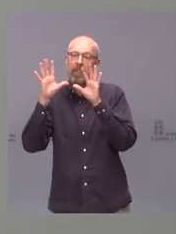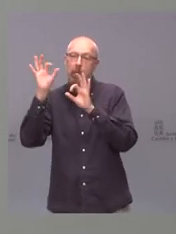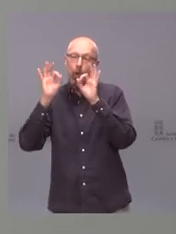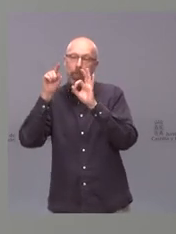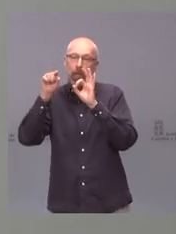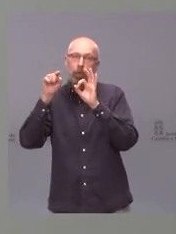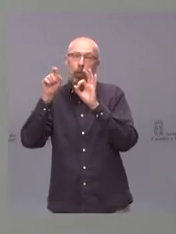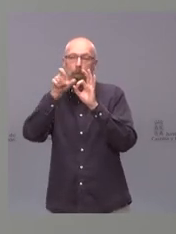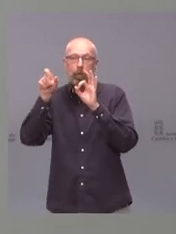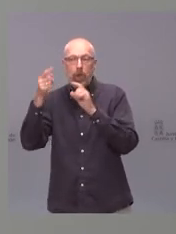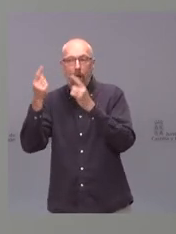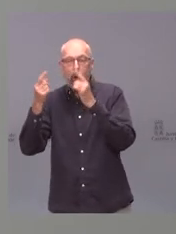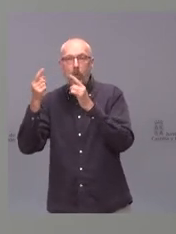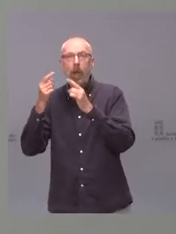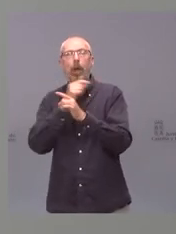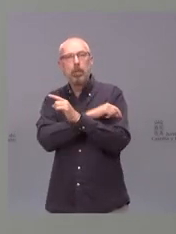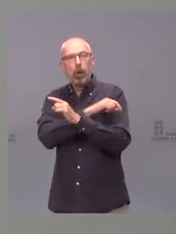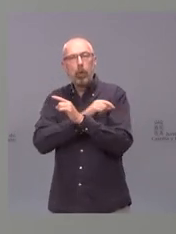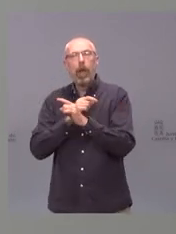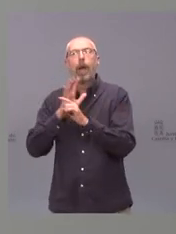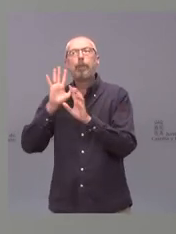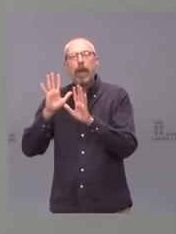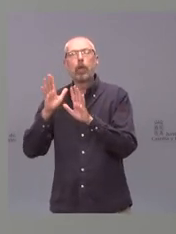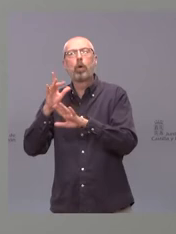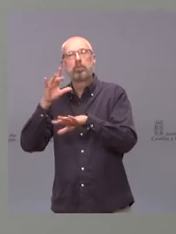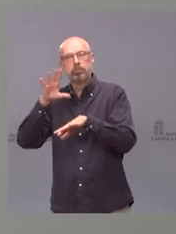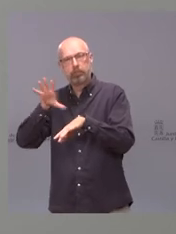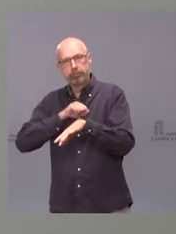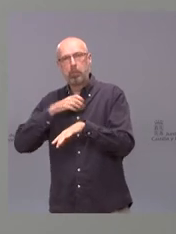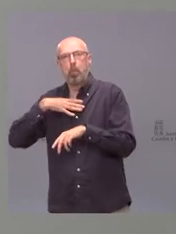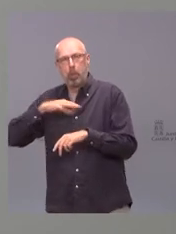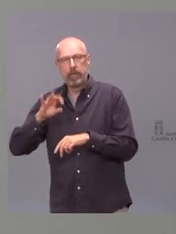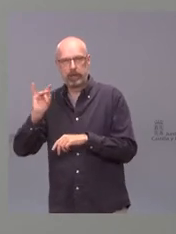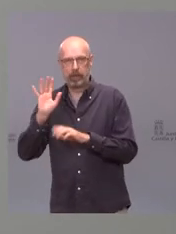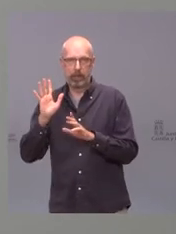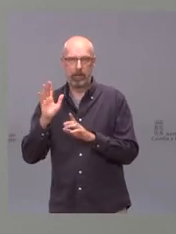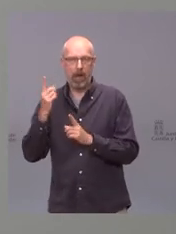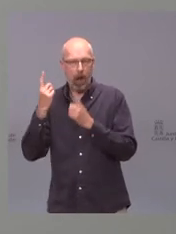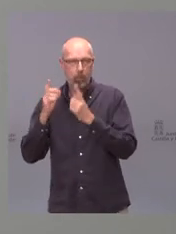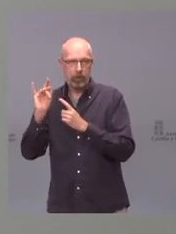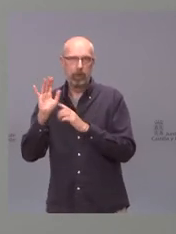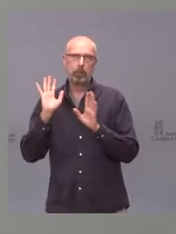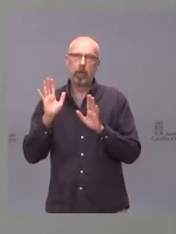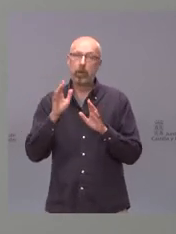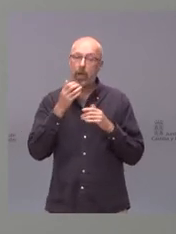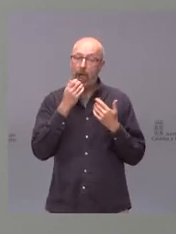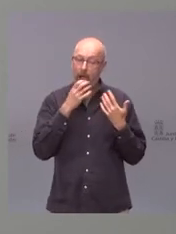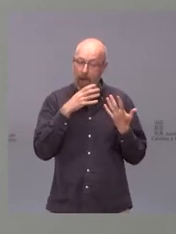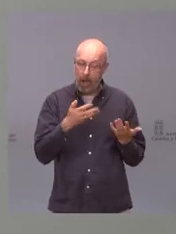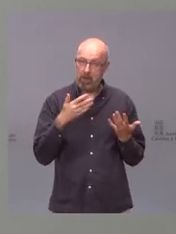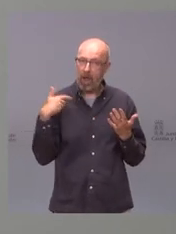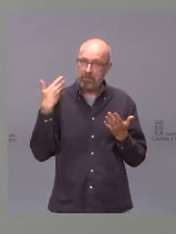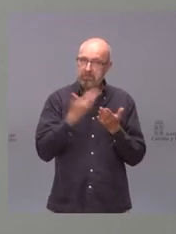de personas que a pesar de estar vacunadas pueden desarrollar la enfermedad pero también hasta el momento actual aquellas que se ha visto que han